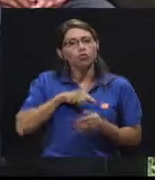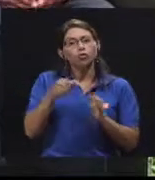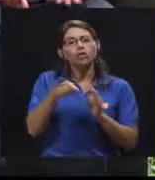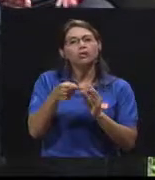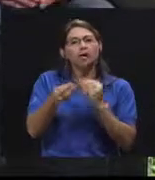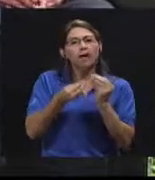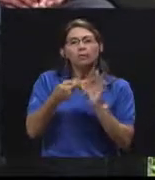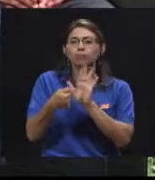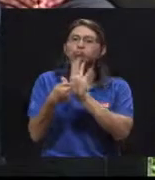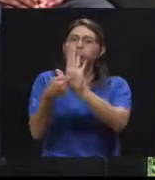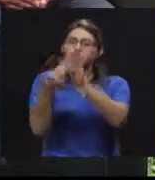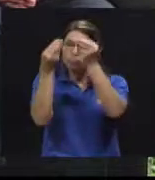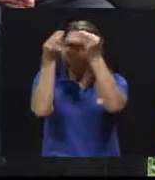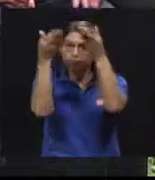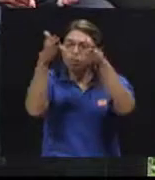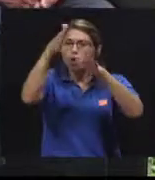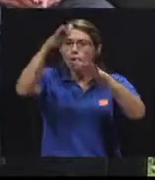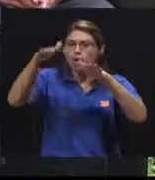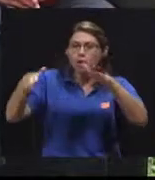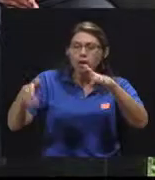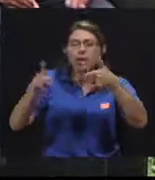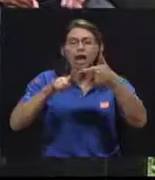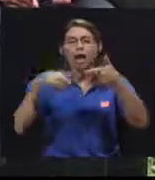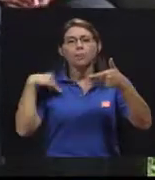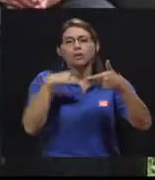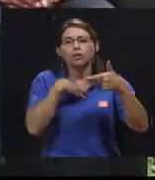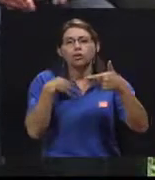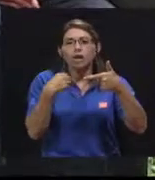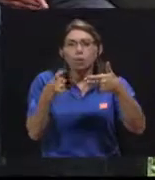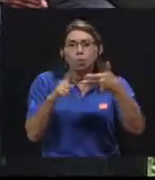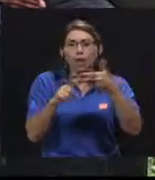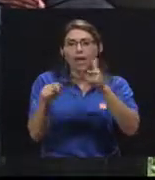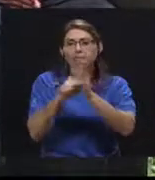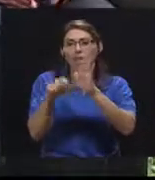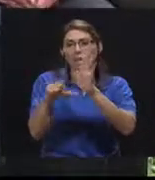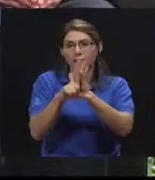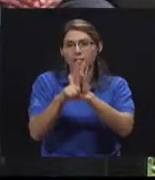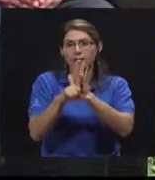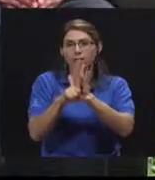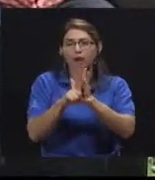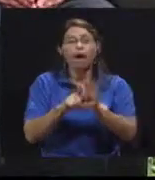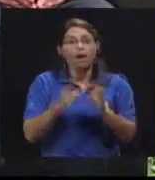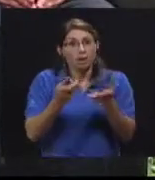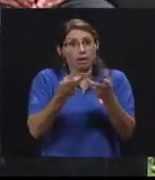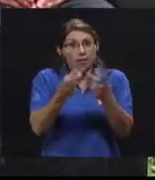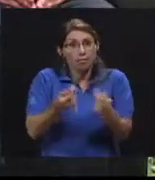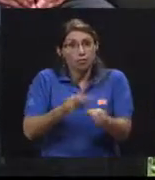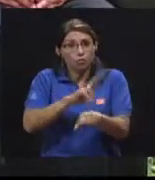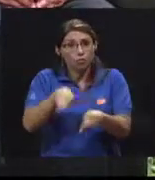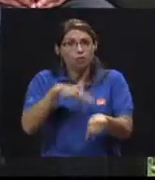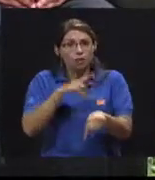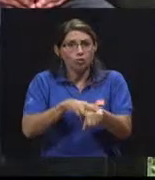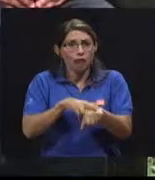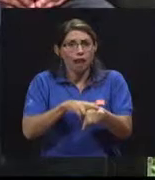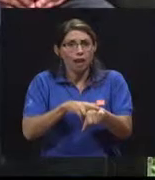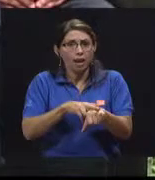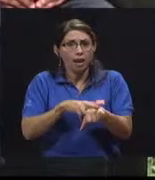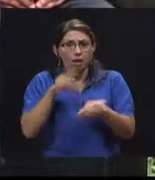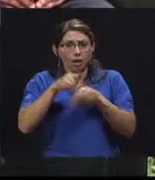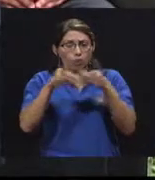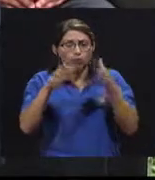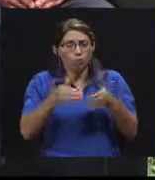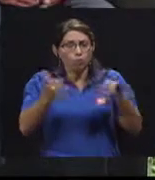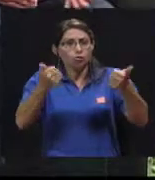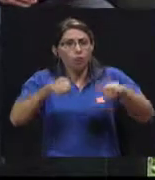Contraloría General de la República, al Ministerio de Salud, a la Asamblea Legislativa. Hay que presupuestar, incluso en el presupuesto nacional, que tienen que aprobar los señores